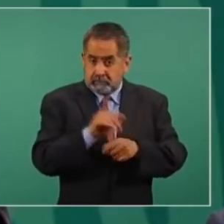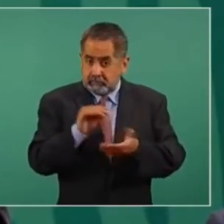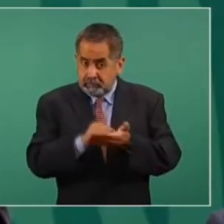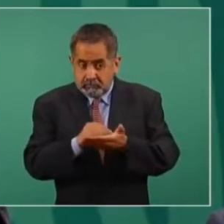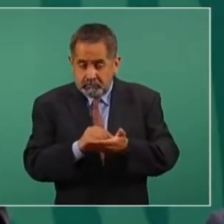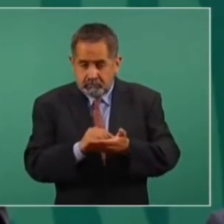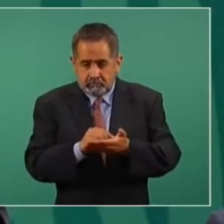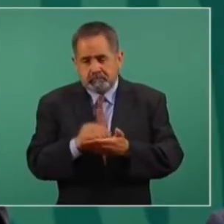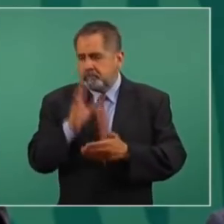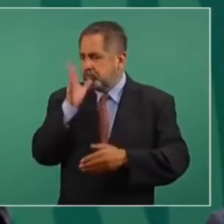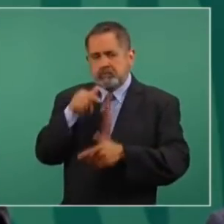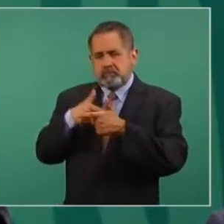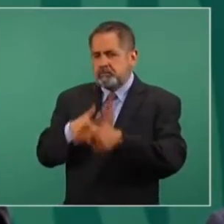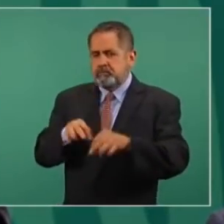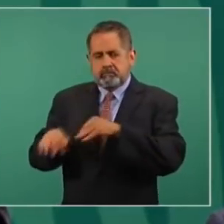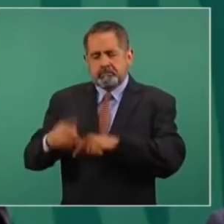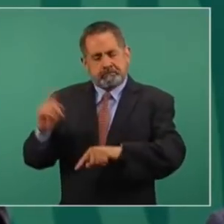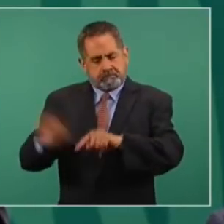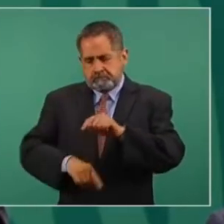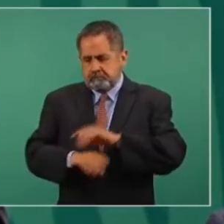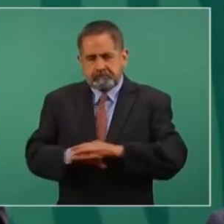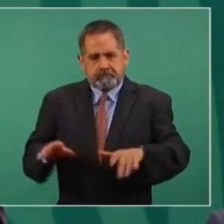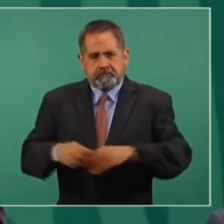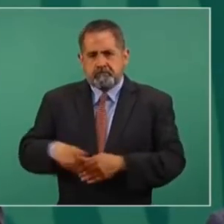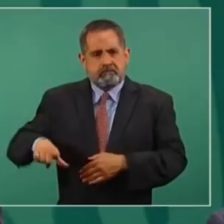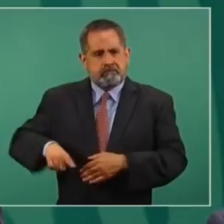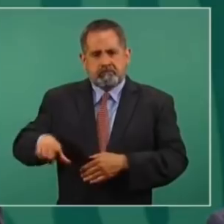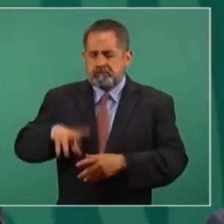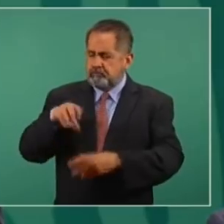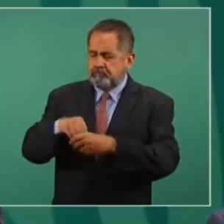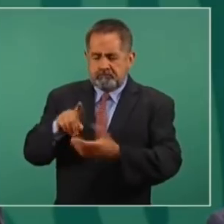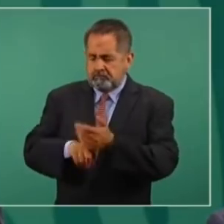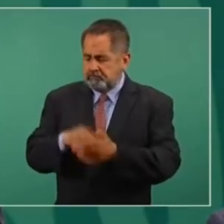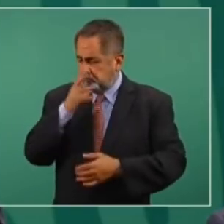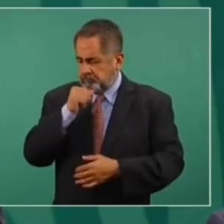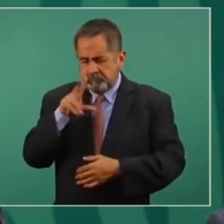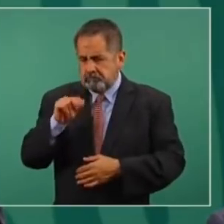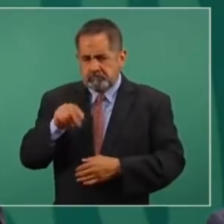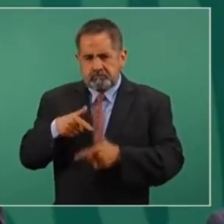seguir trabajando en el gobierno de nosotros.